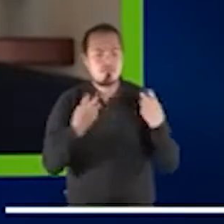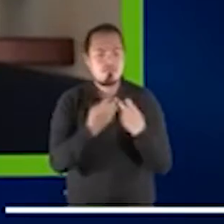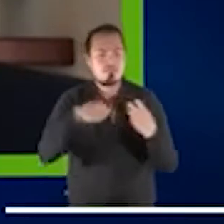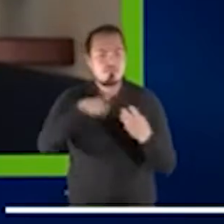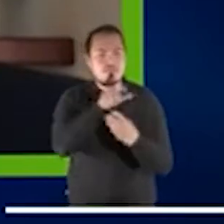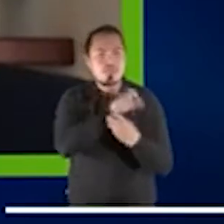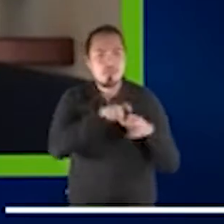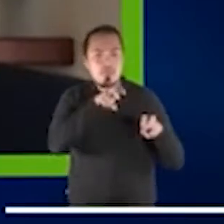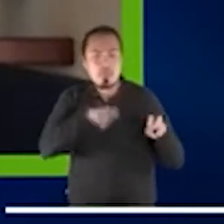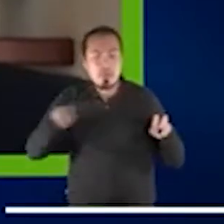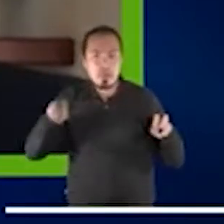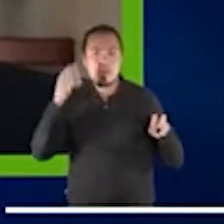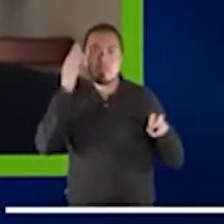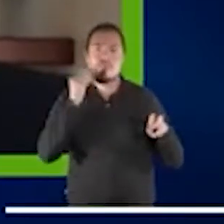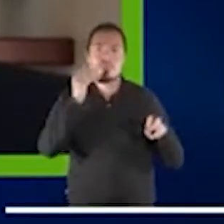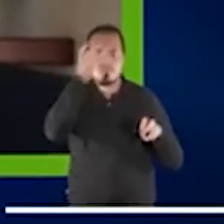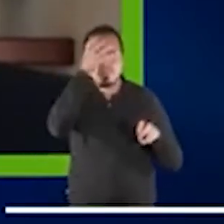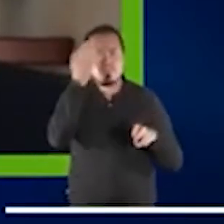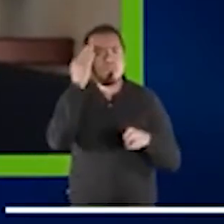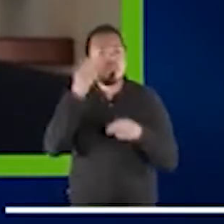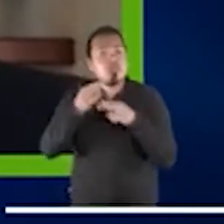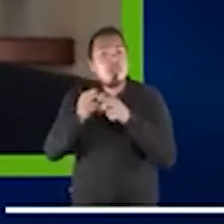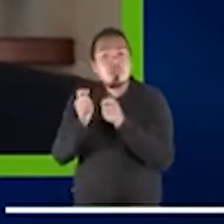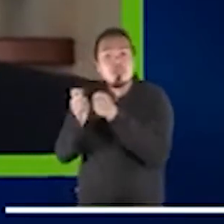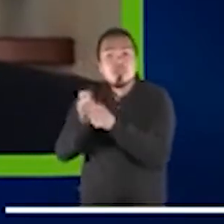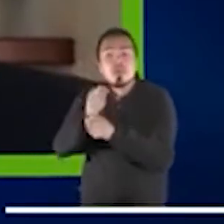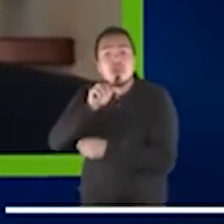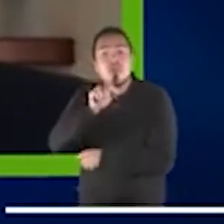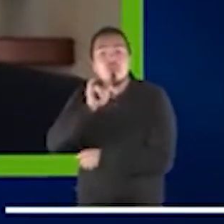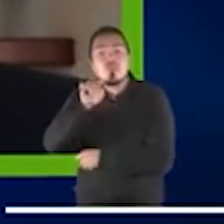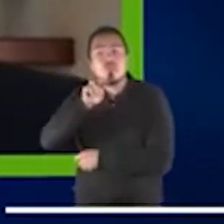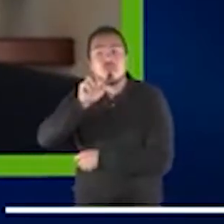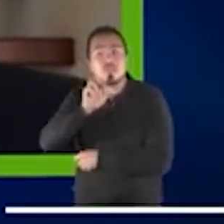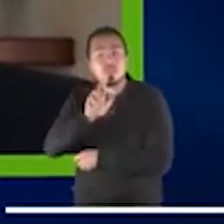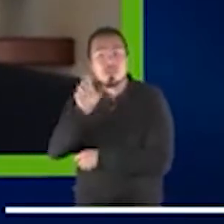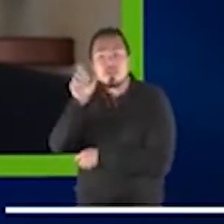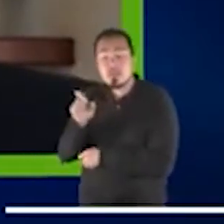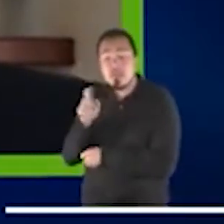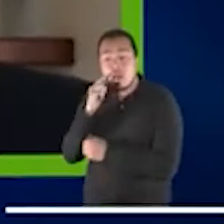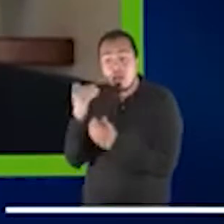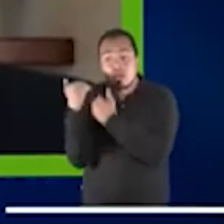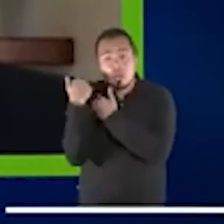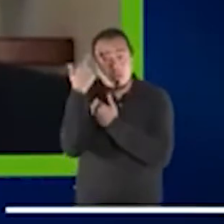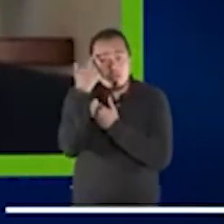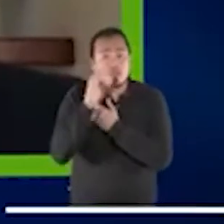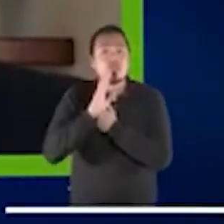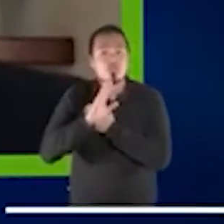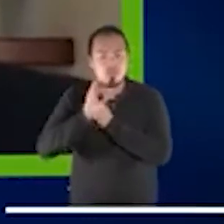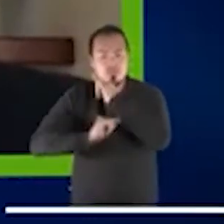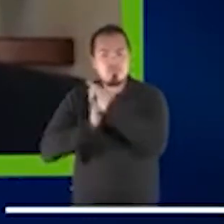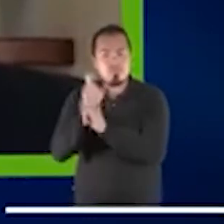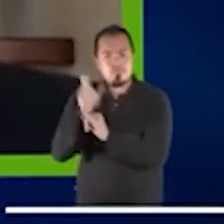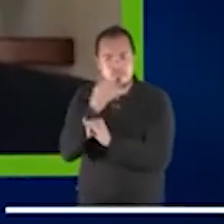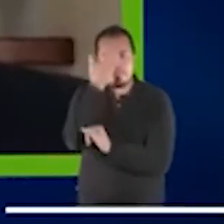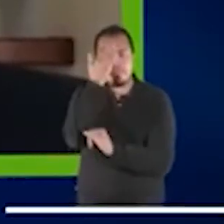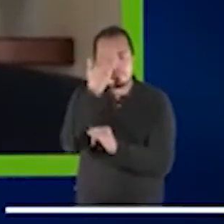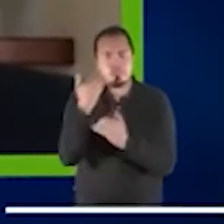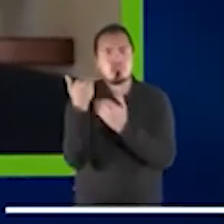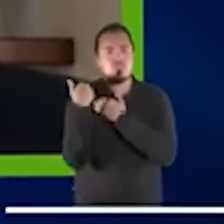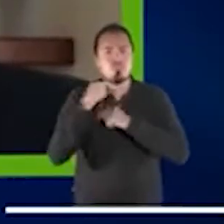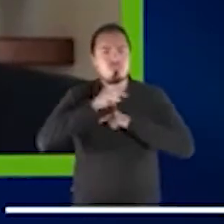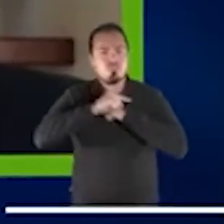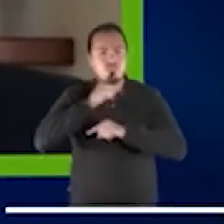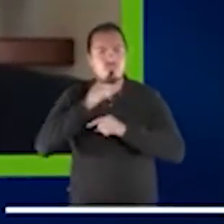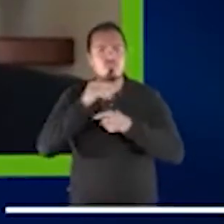e Ignacio Mayoral. El señor Foussard es experto en justicia juvenil a nivel internacional, es coordinador también de la